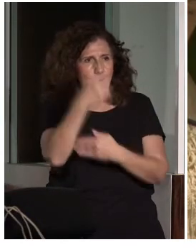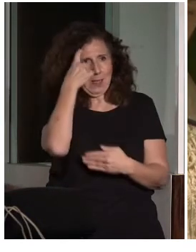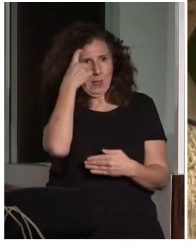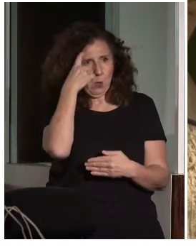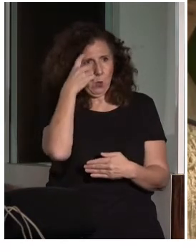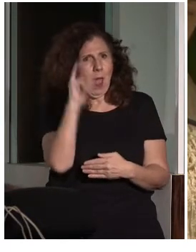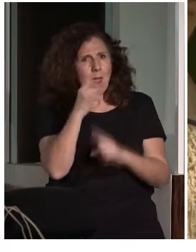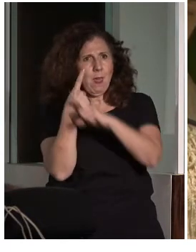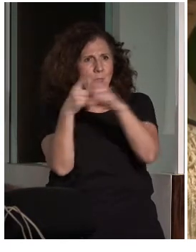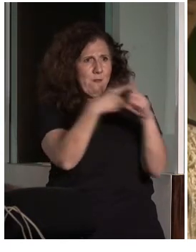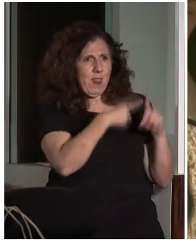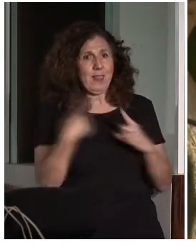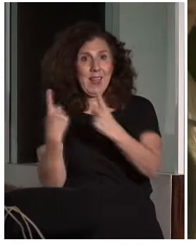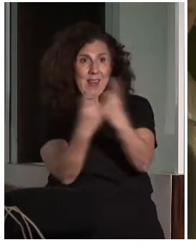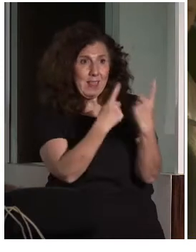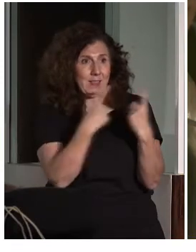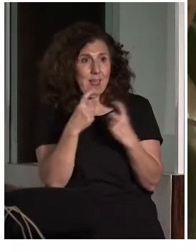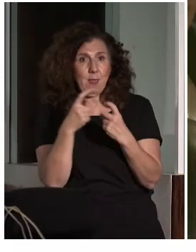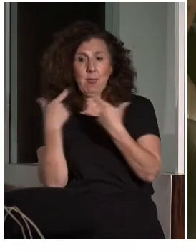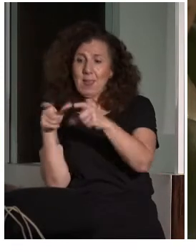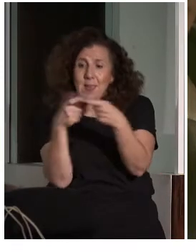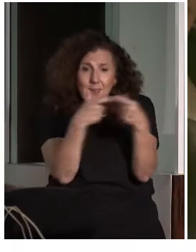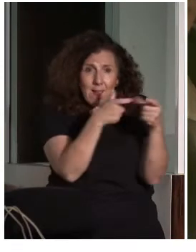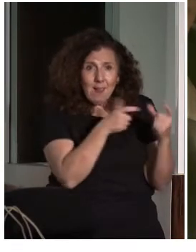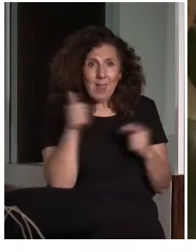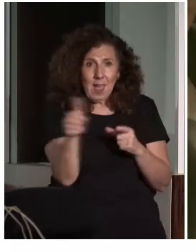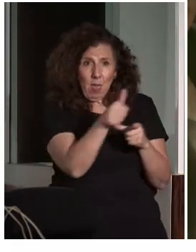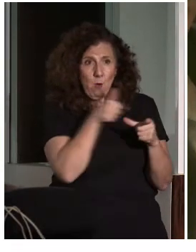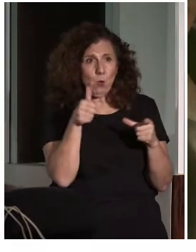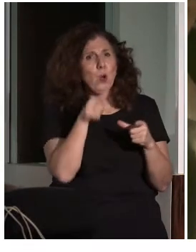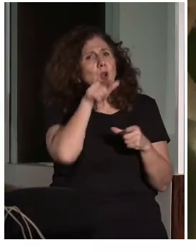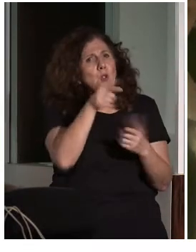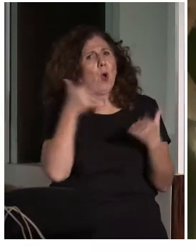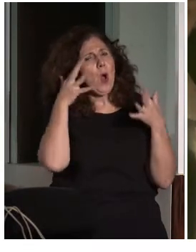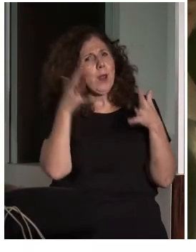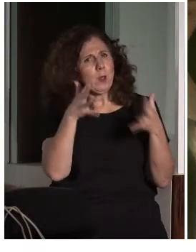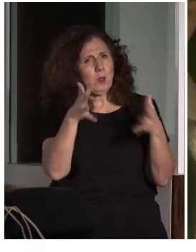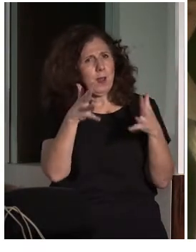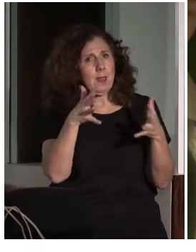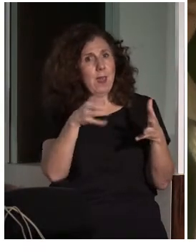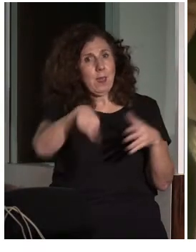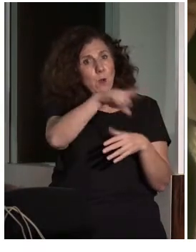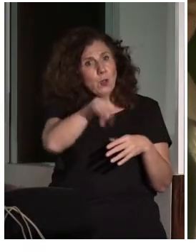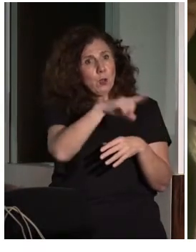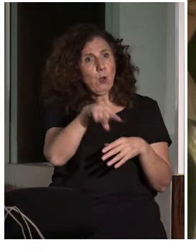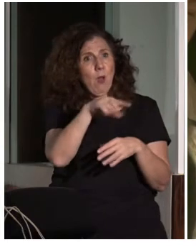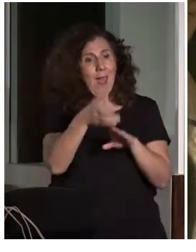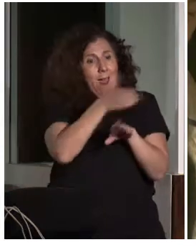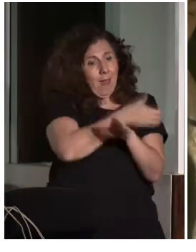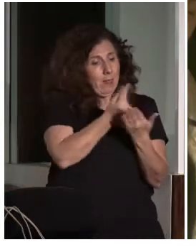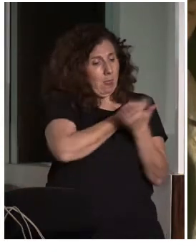distintas y diferentes. Yo sí que os recomendaría que os pusierais en contacto con las entidades a la hora de hacer los diseños de accesibilidad.